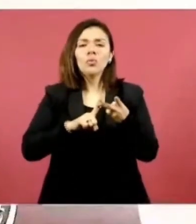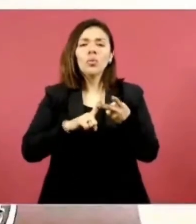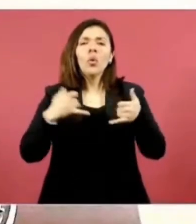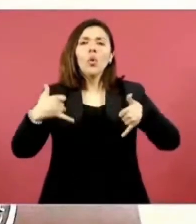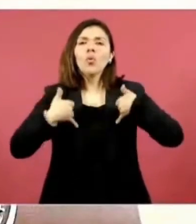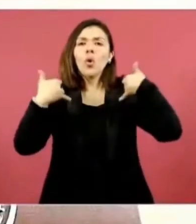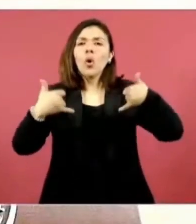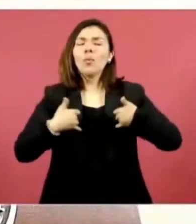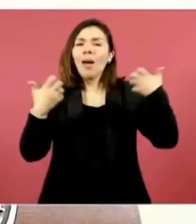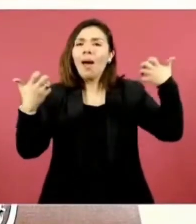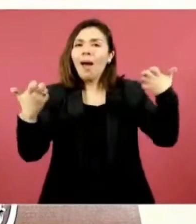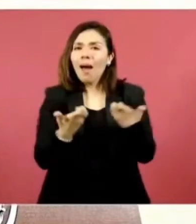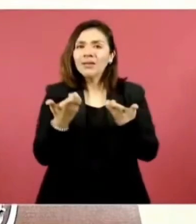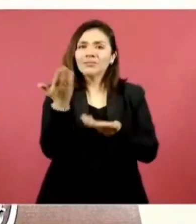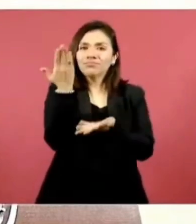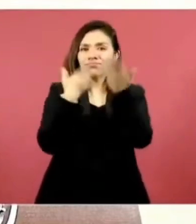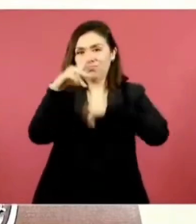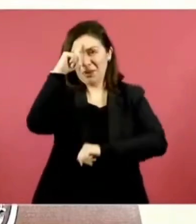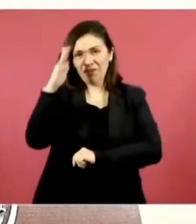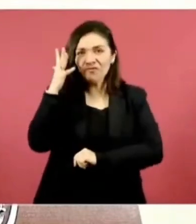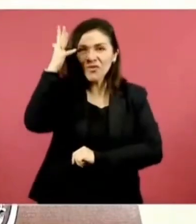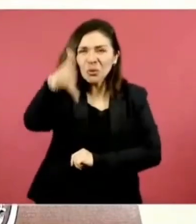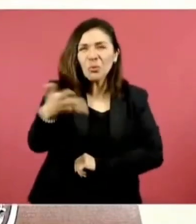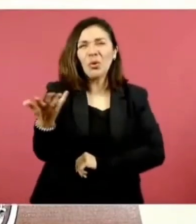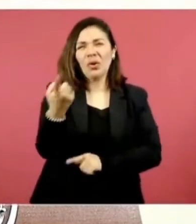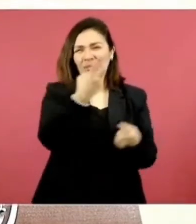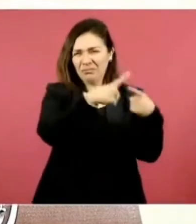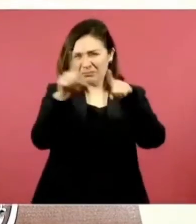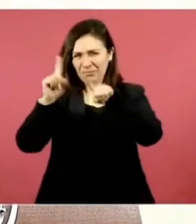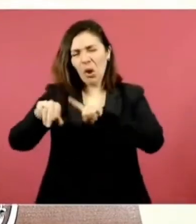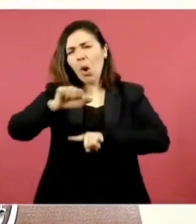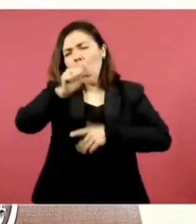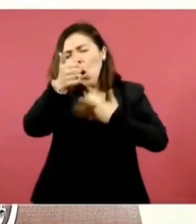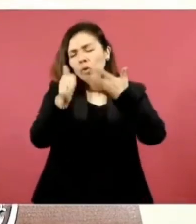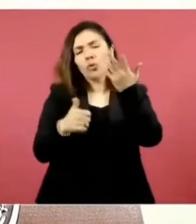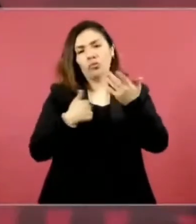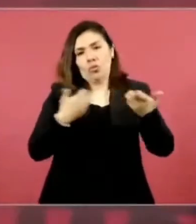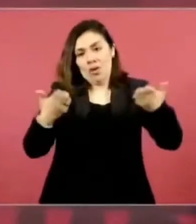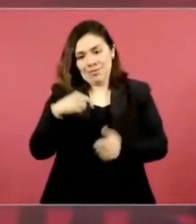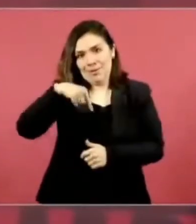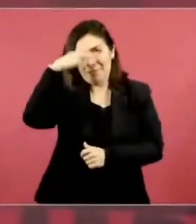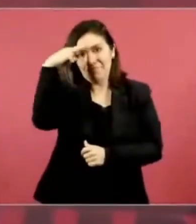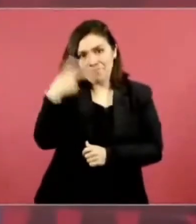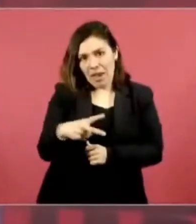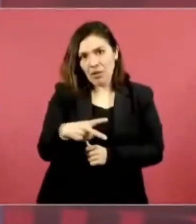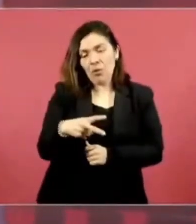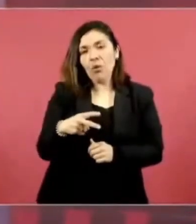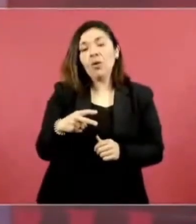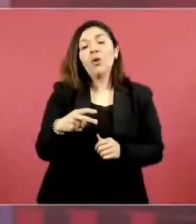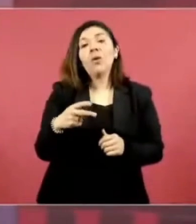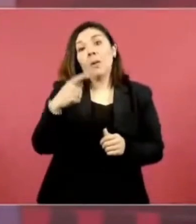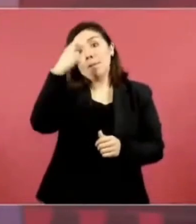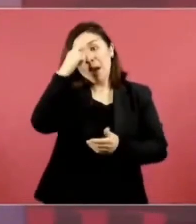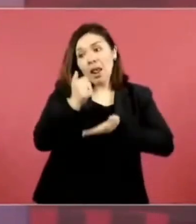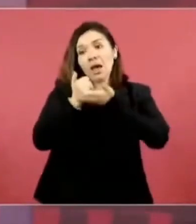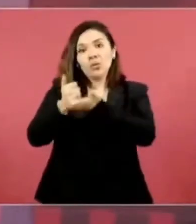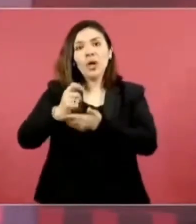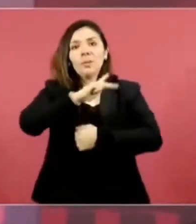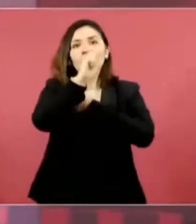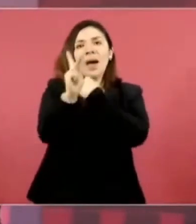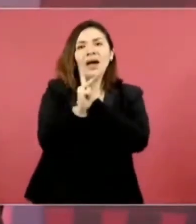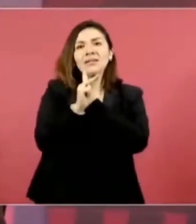construyendo el futuro y otras acciones que estamos llevando a cabo en países del Caribe